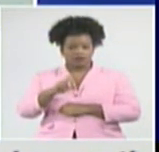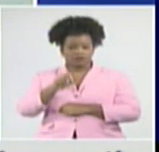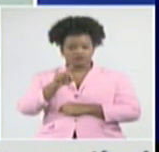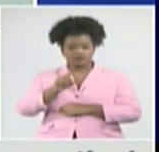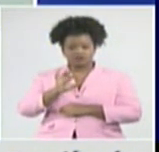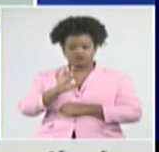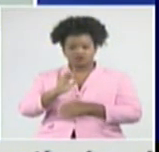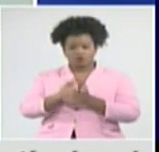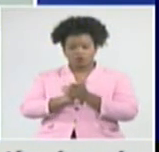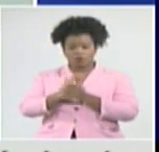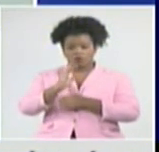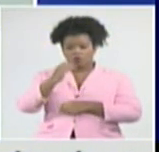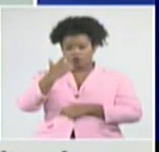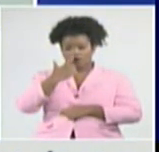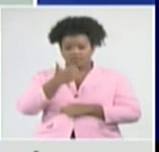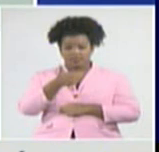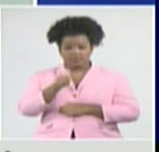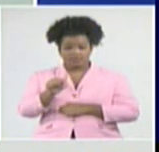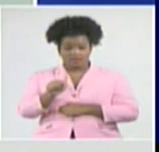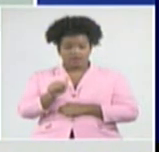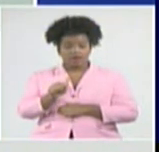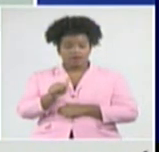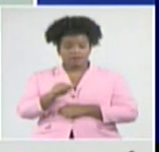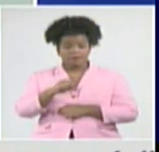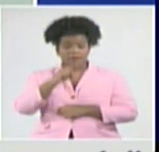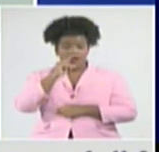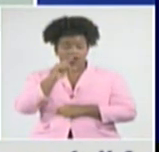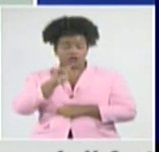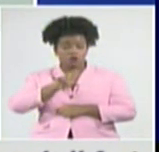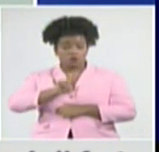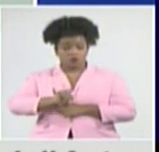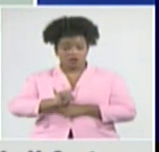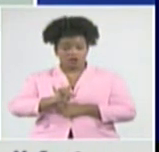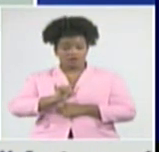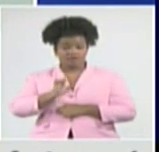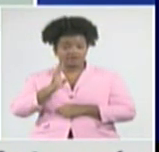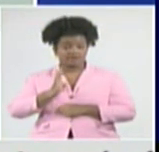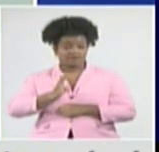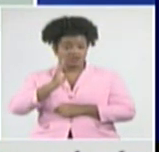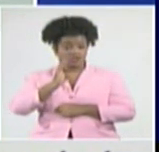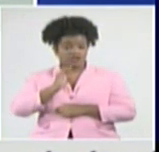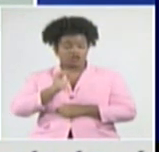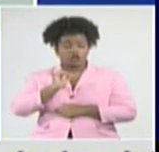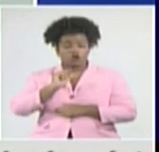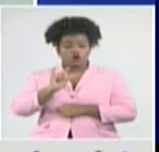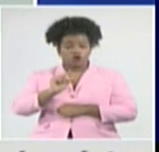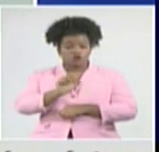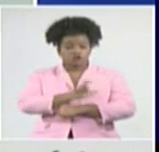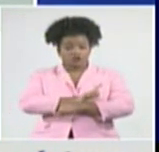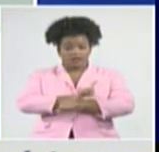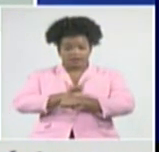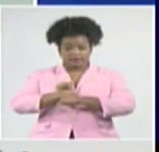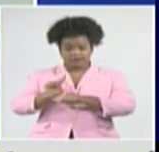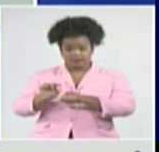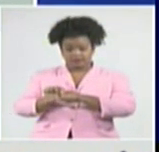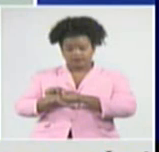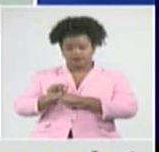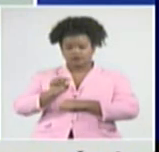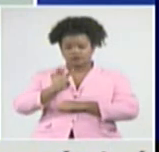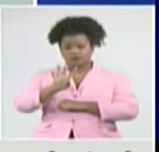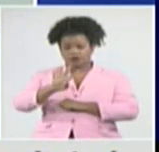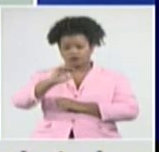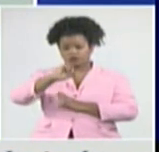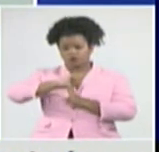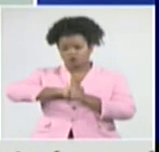Vánez 9, Rafael Freire 8, Antilla, al igual que Jibara, Urbano Noris 2,